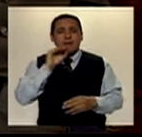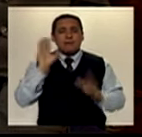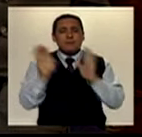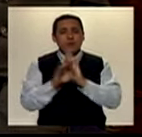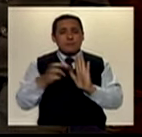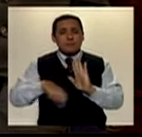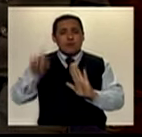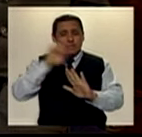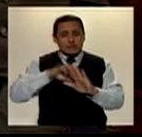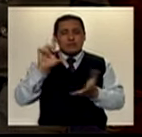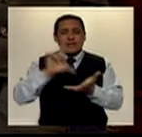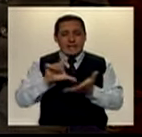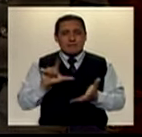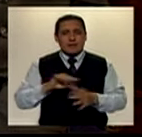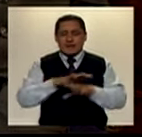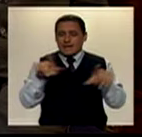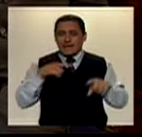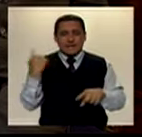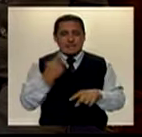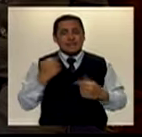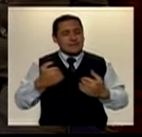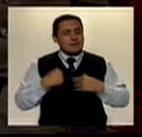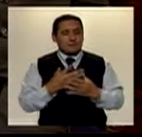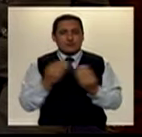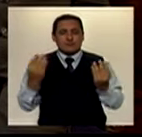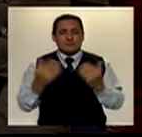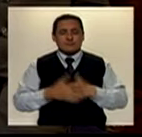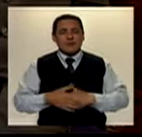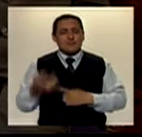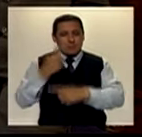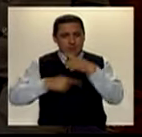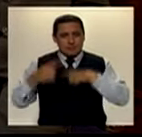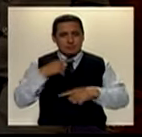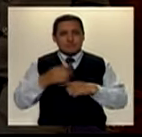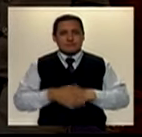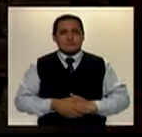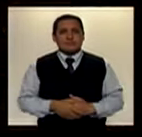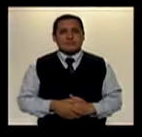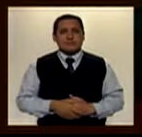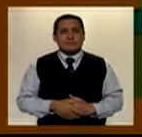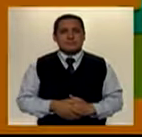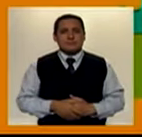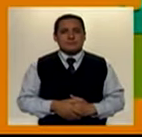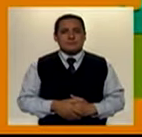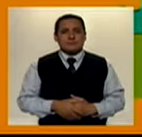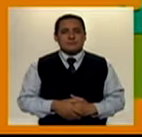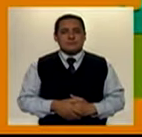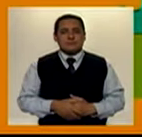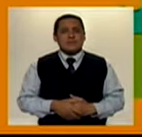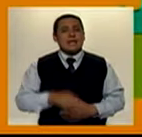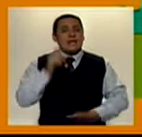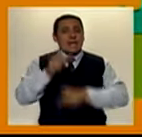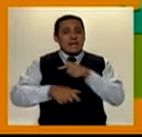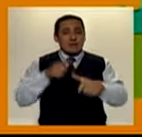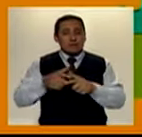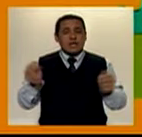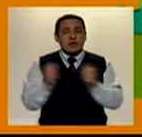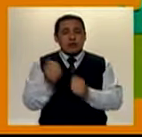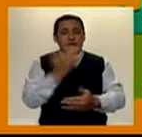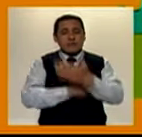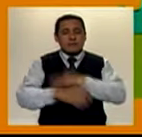los proyectos de Lima Metropolitana. Excelente, tenemos muchos. Volvemos enseguida. Si las personas con